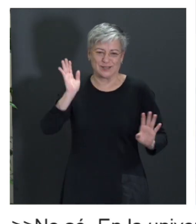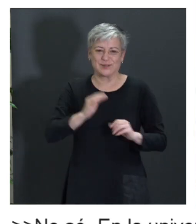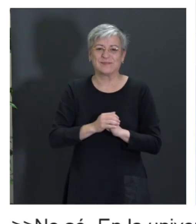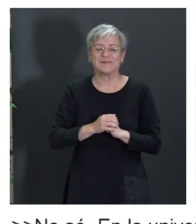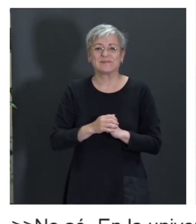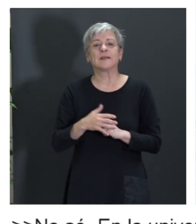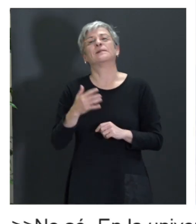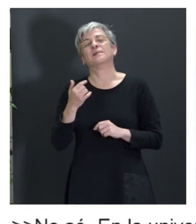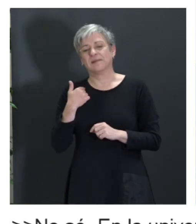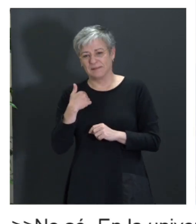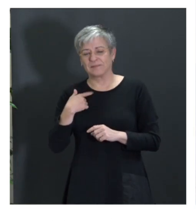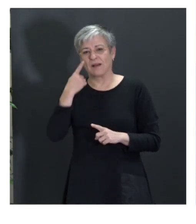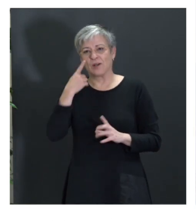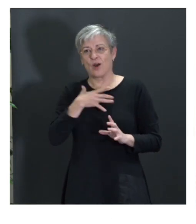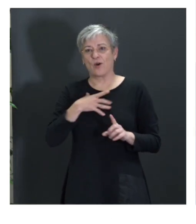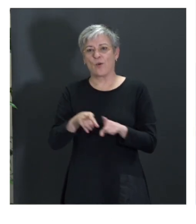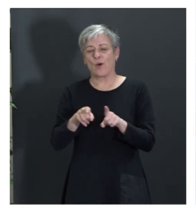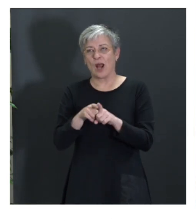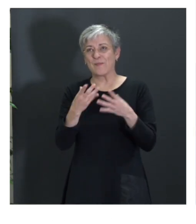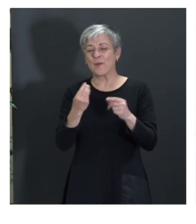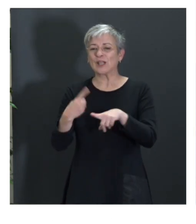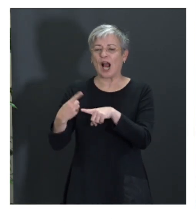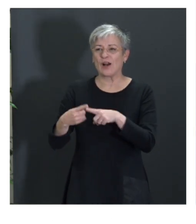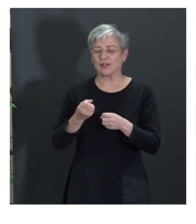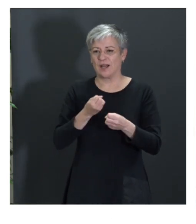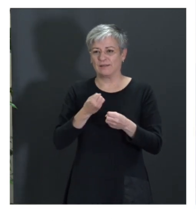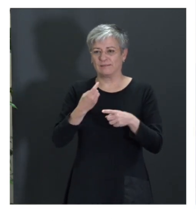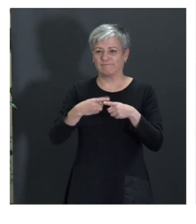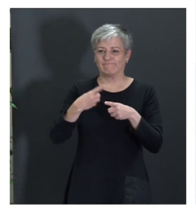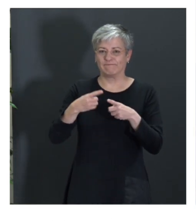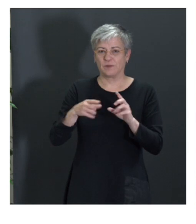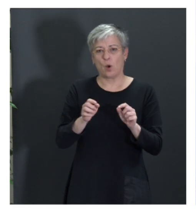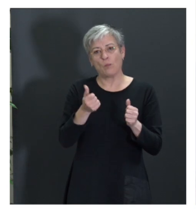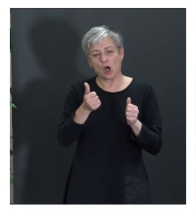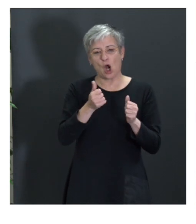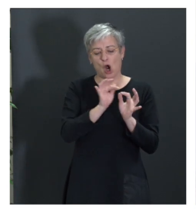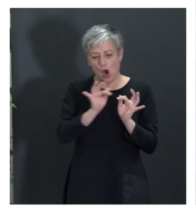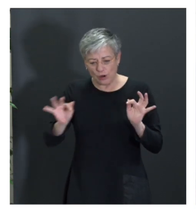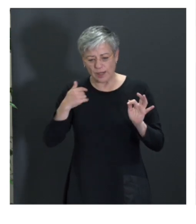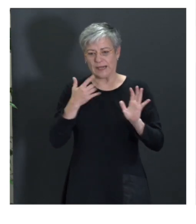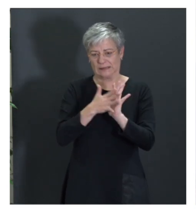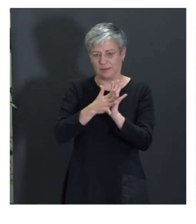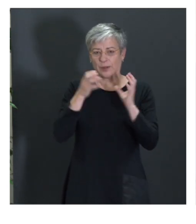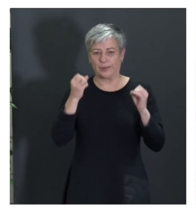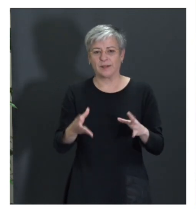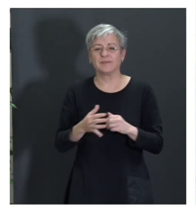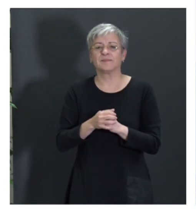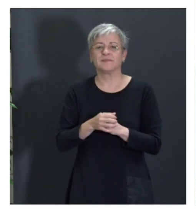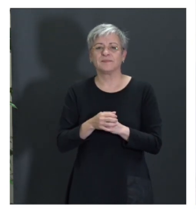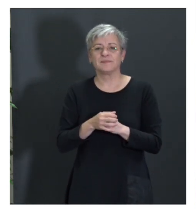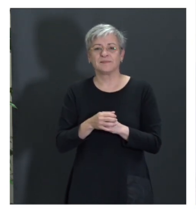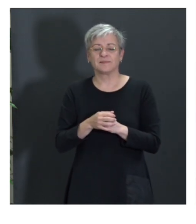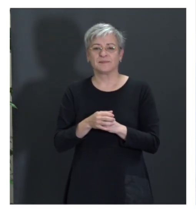Bueno, a ver, voy a intentar no abrumar y no decir muchas cosas distintas, a ver si os lo explico bien. Bueno, de las